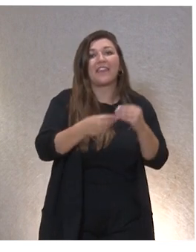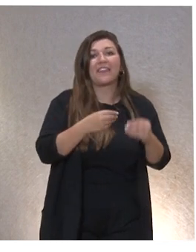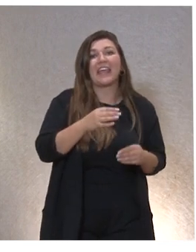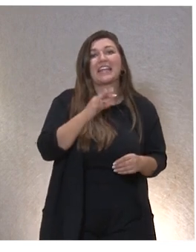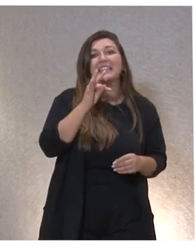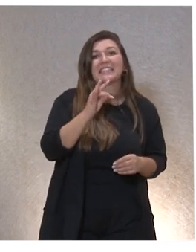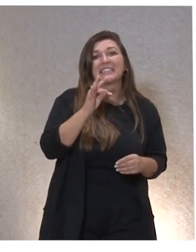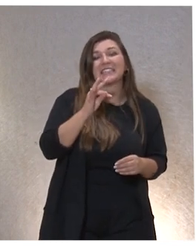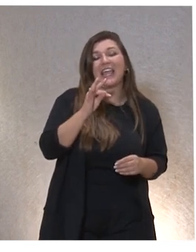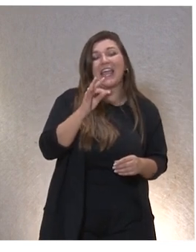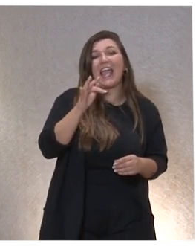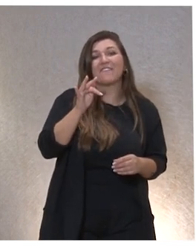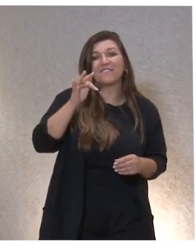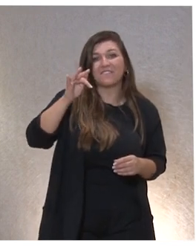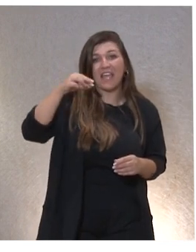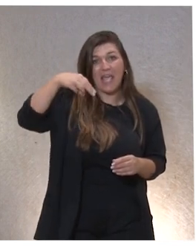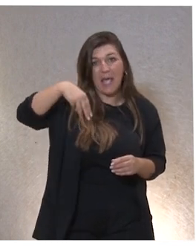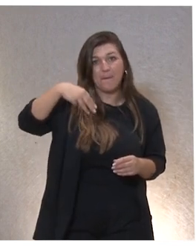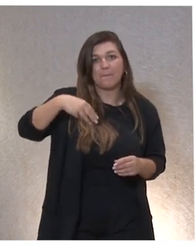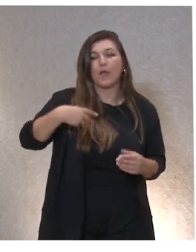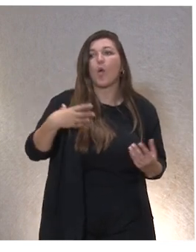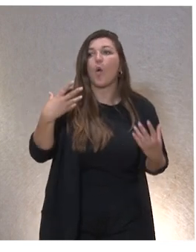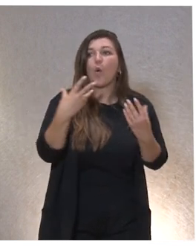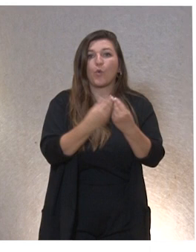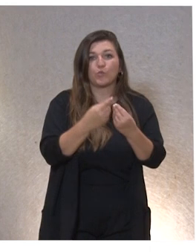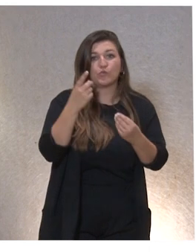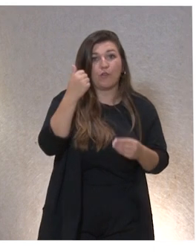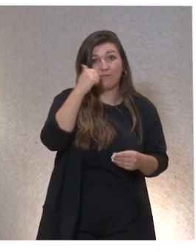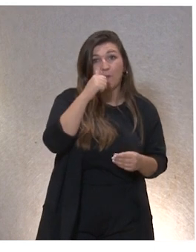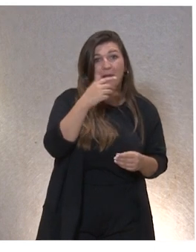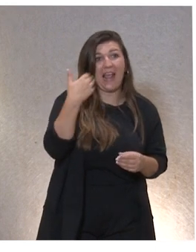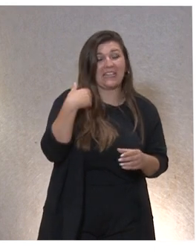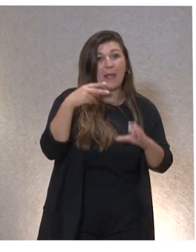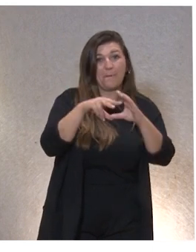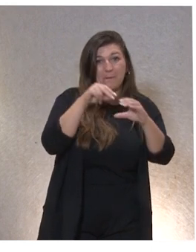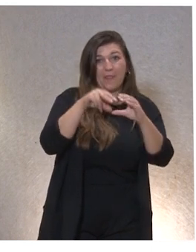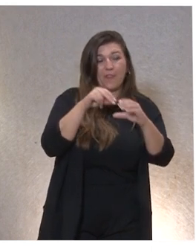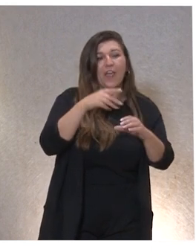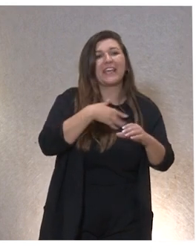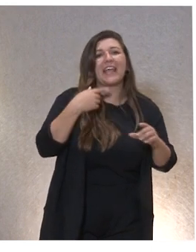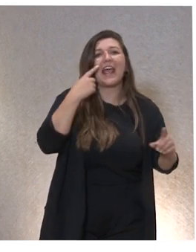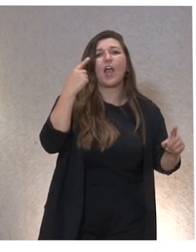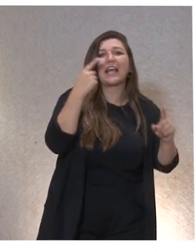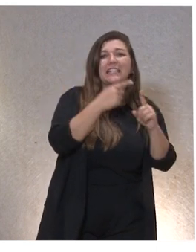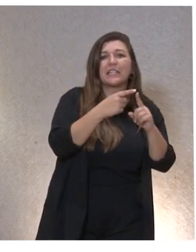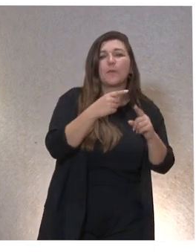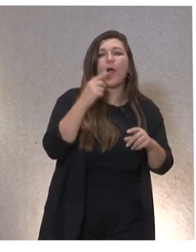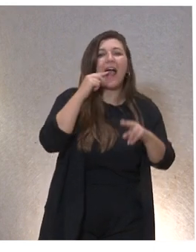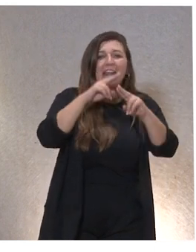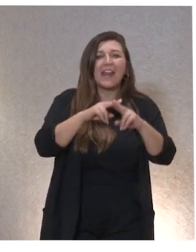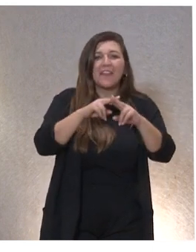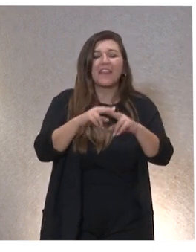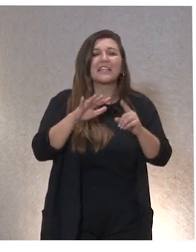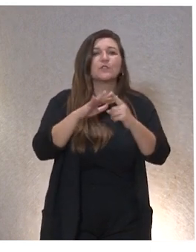con José Miguel Fernández Dolce, que está por ahí y que lo habéis visto antes en un vídeo, que tenía como objetivo analizar la situación de vida de las personas con